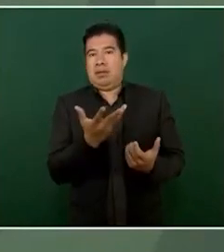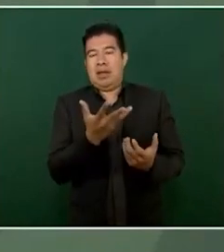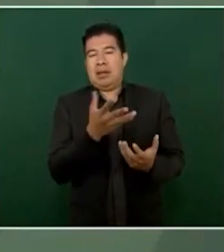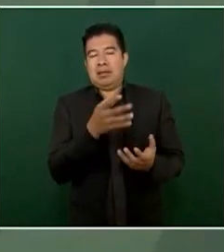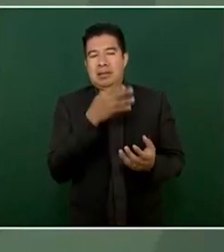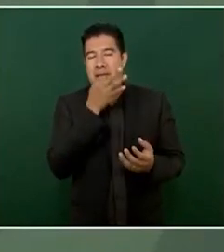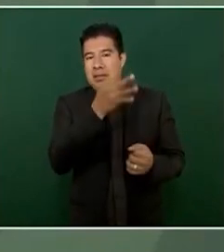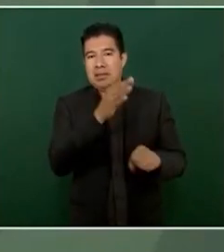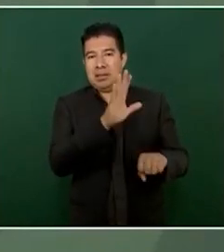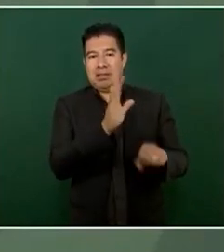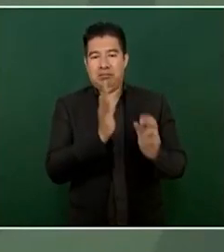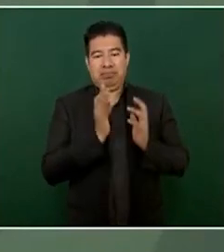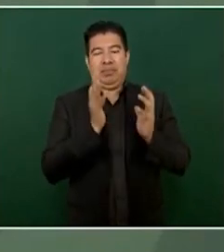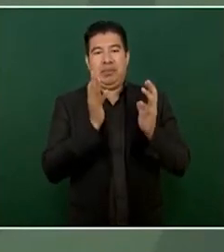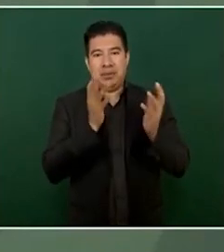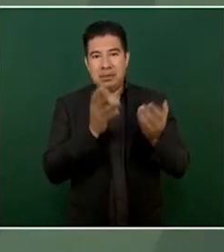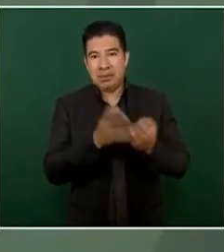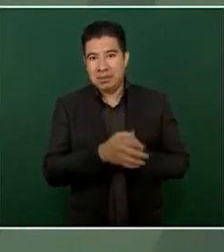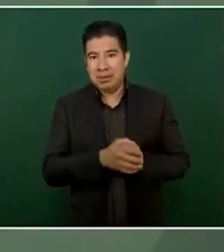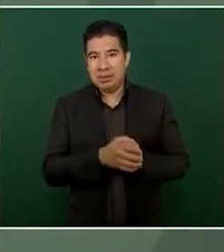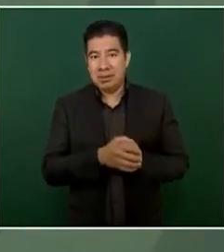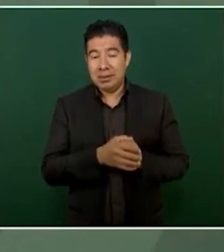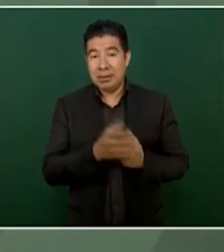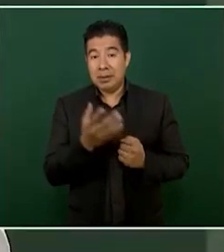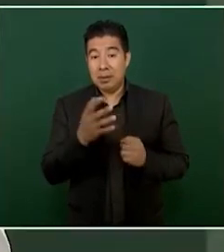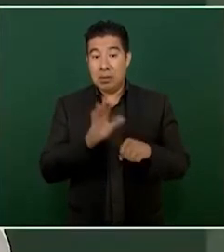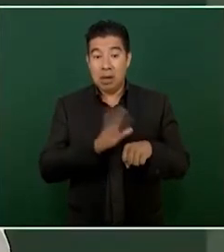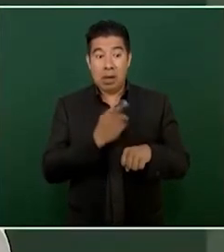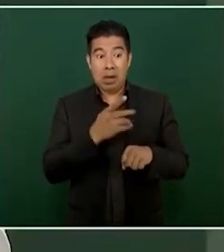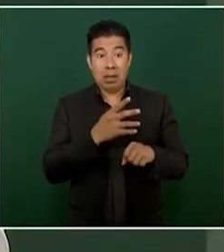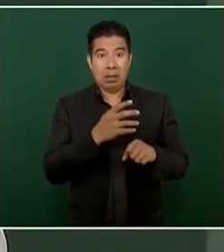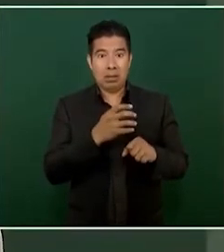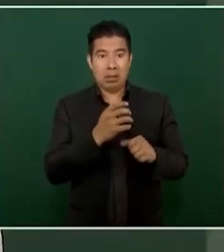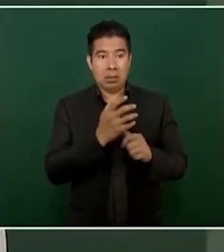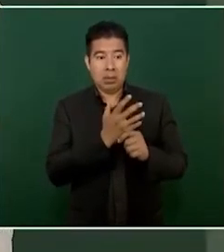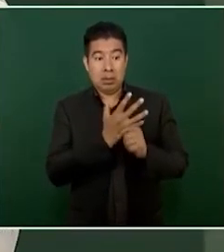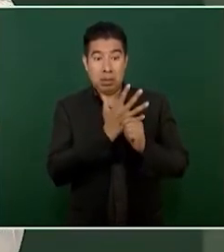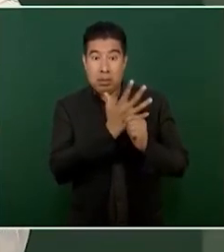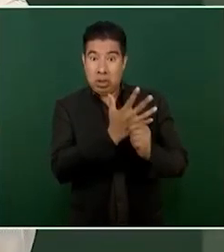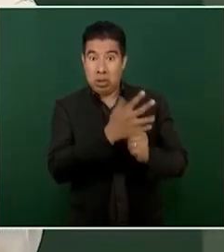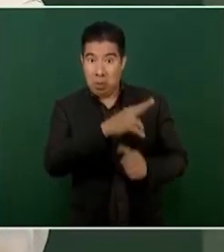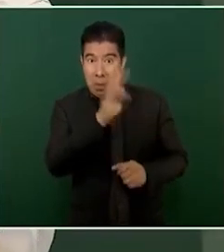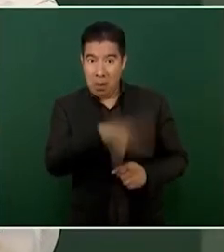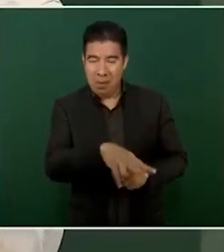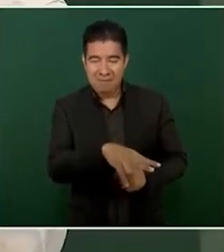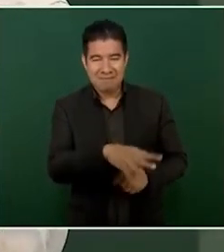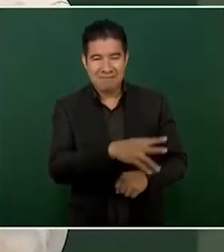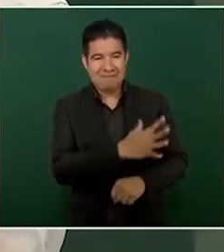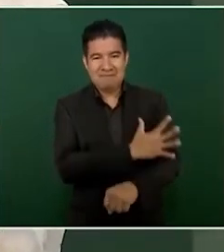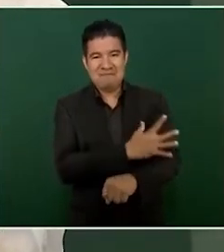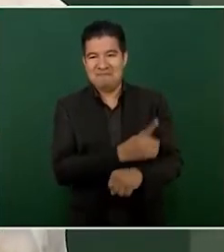no es cierto lo que sostienen, es completamente falso.